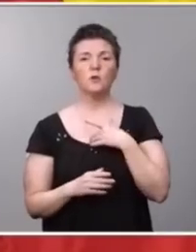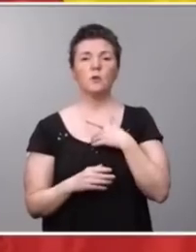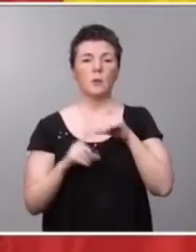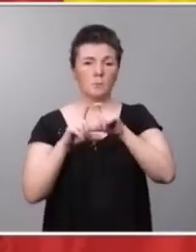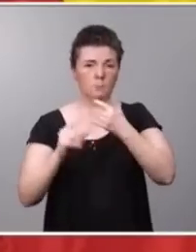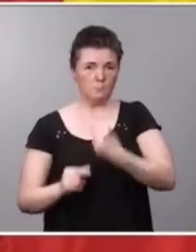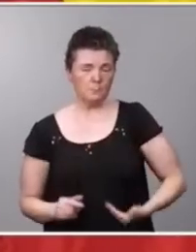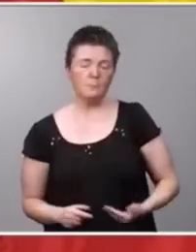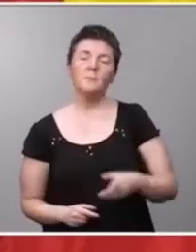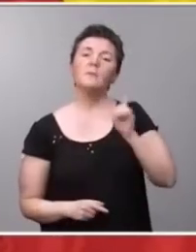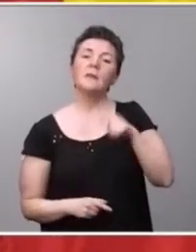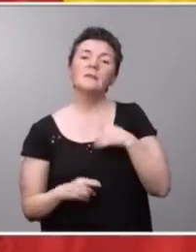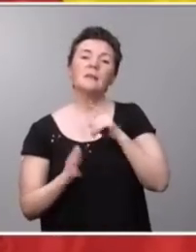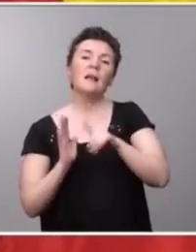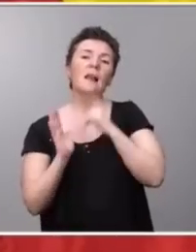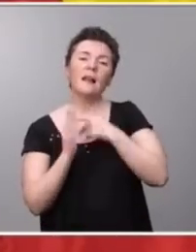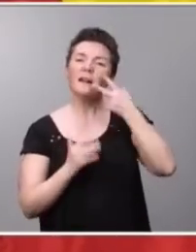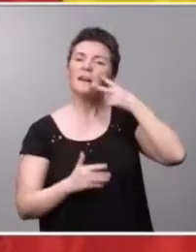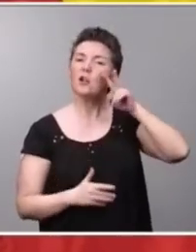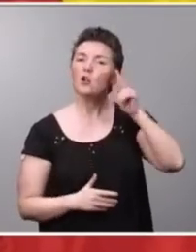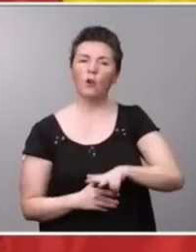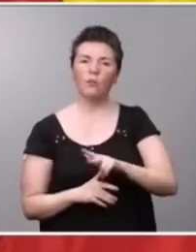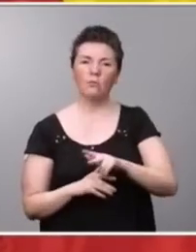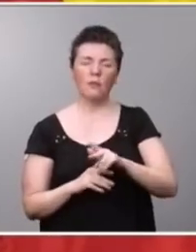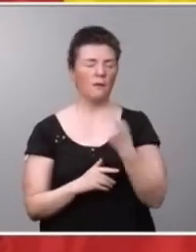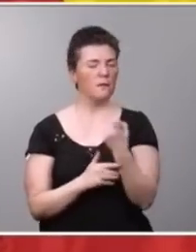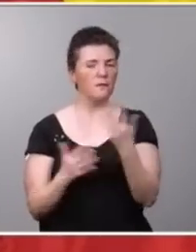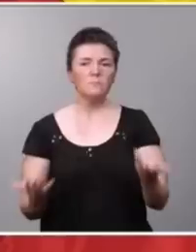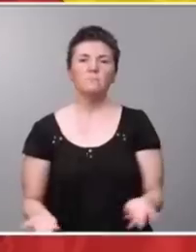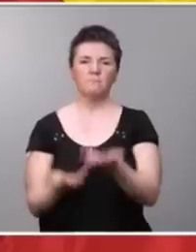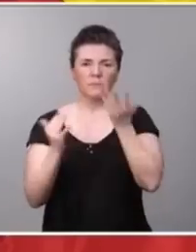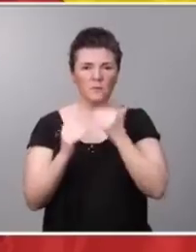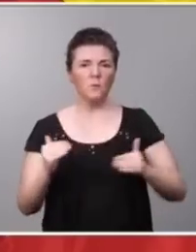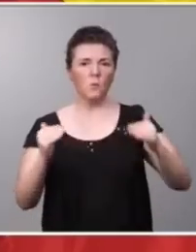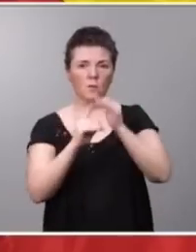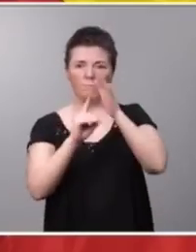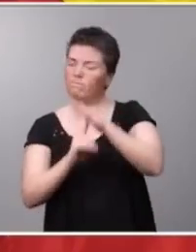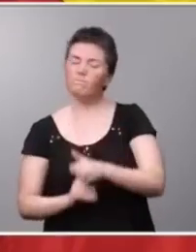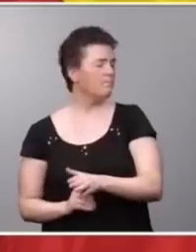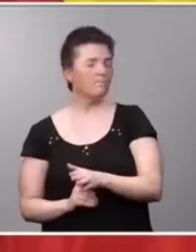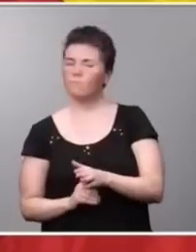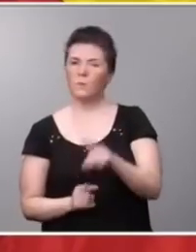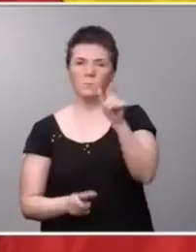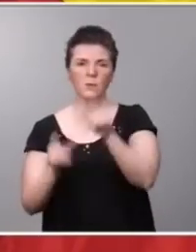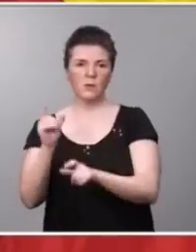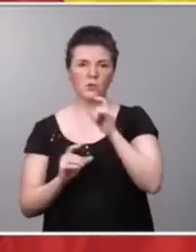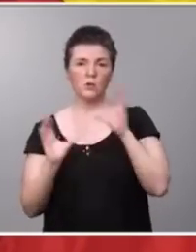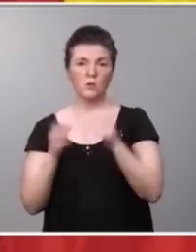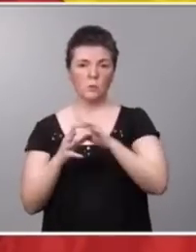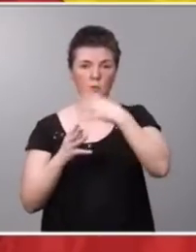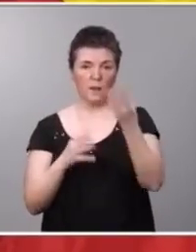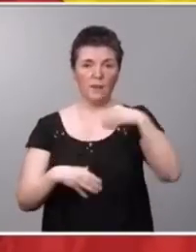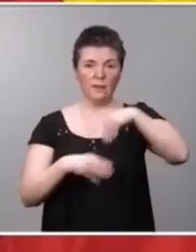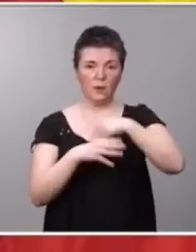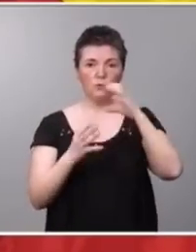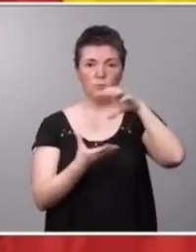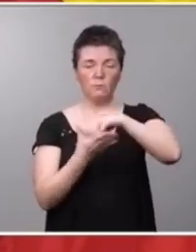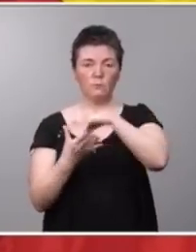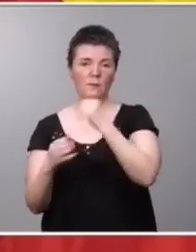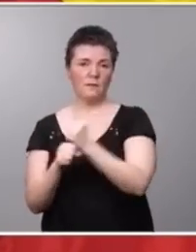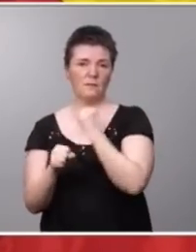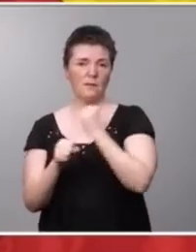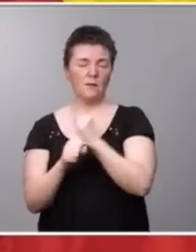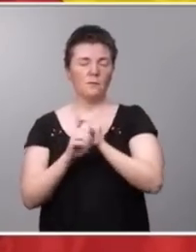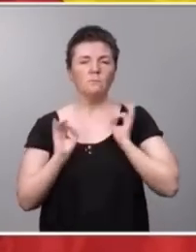esta ley reconoce la necesidad de impulsar la igualdad y la no discriminación a las personas LGTBI en los centros de trabajo, prestando especial